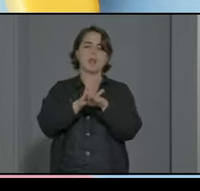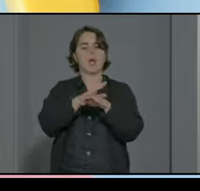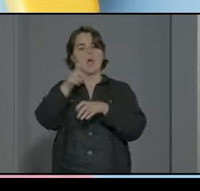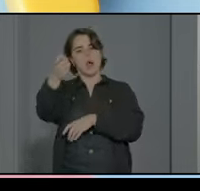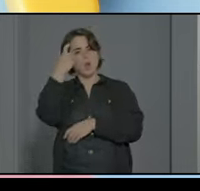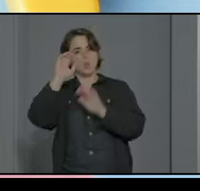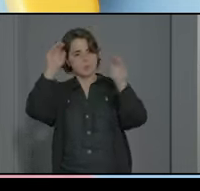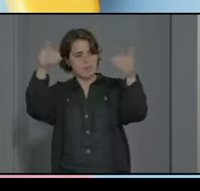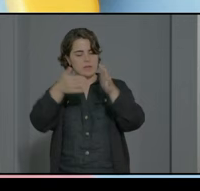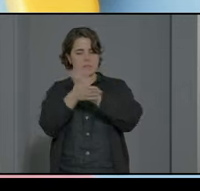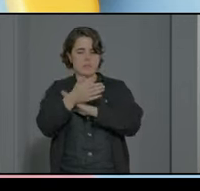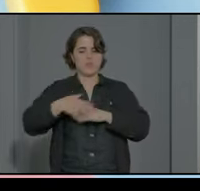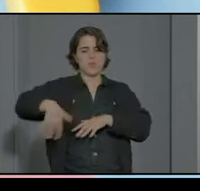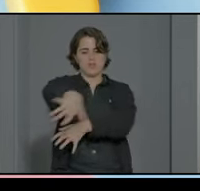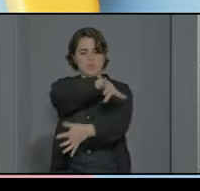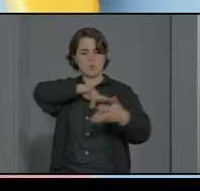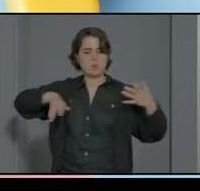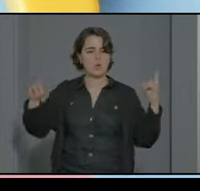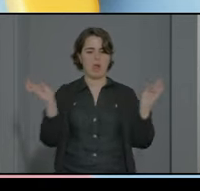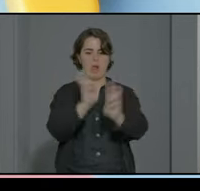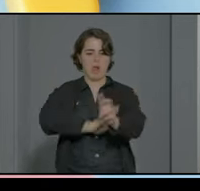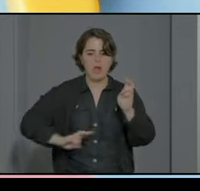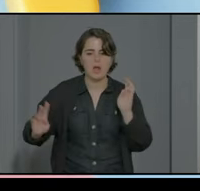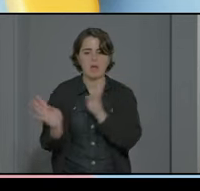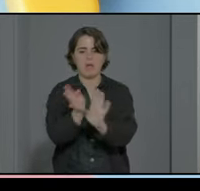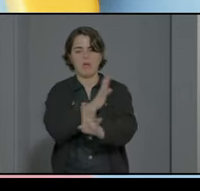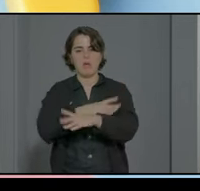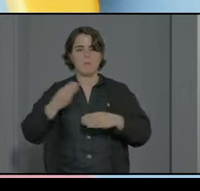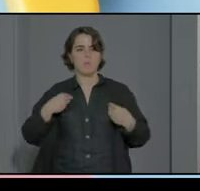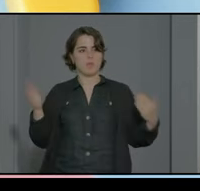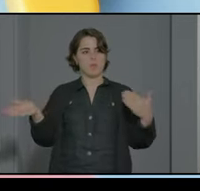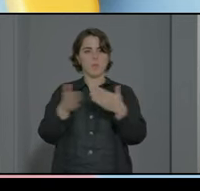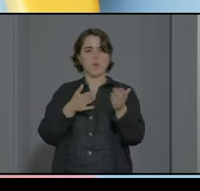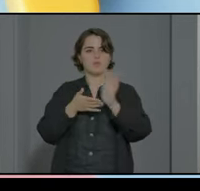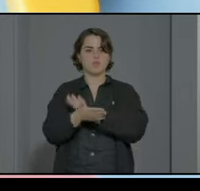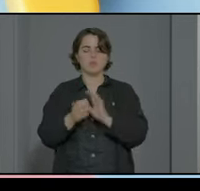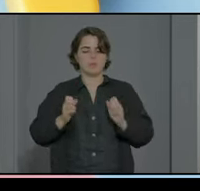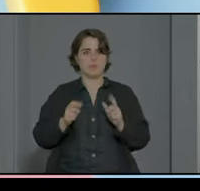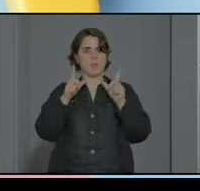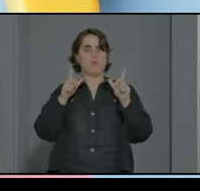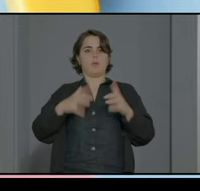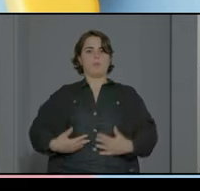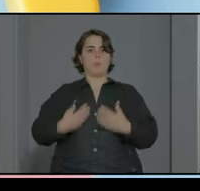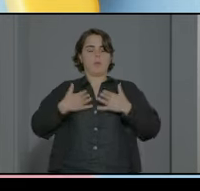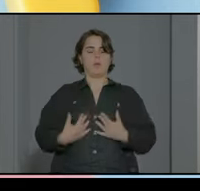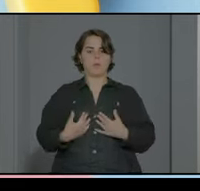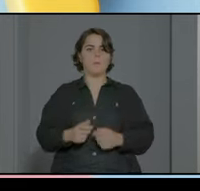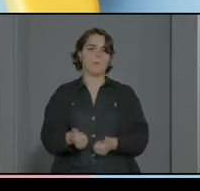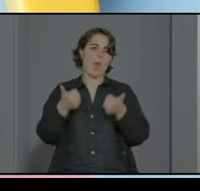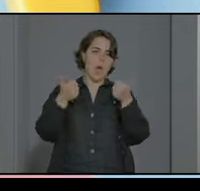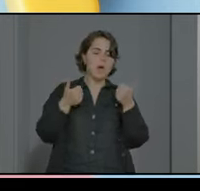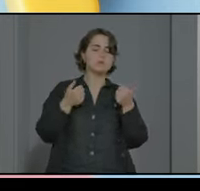los comedores son lugares muy bolliciosos que al estar cerrados son más impactantes para el alumno con TEA